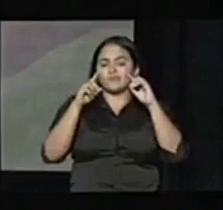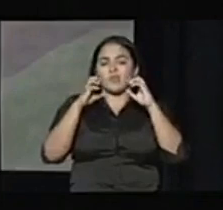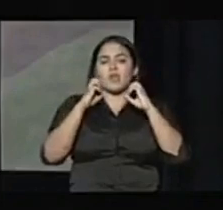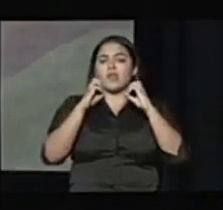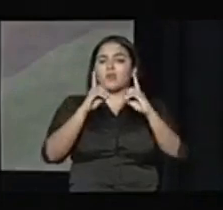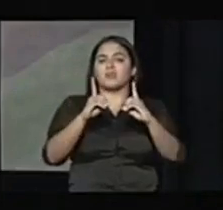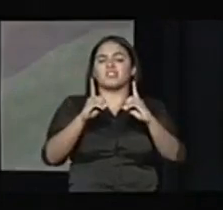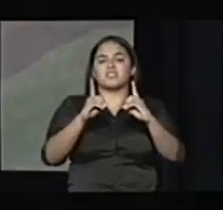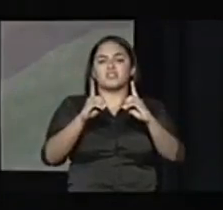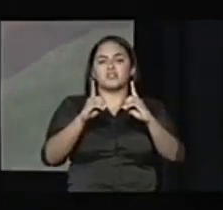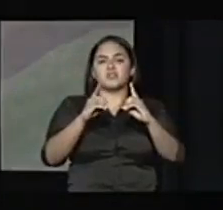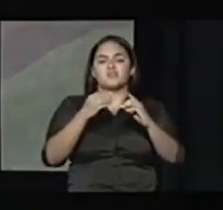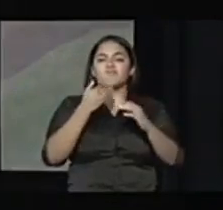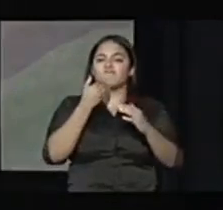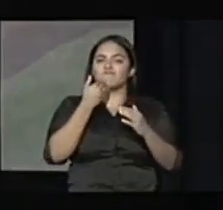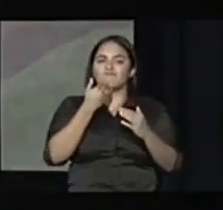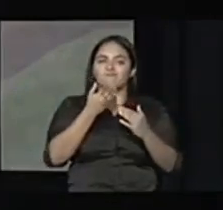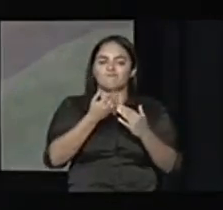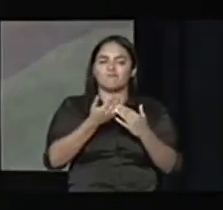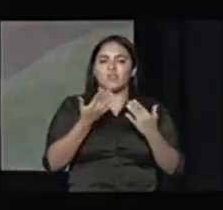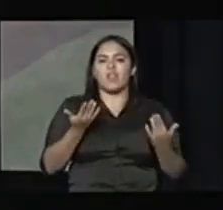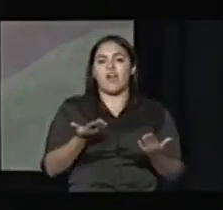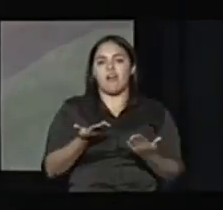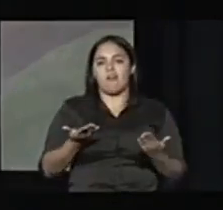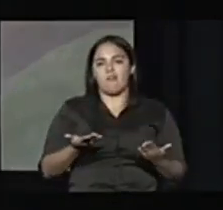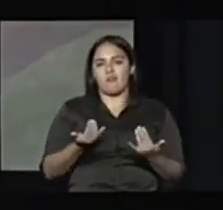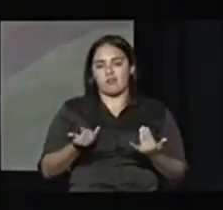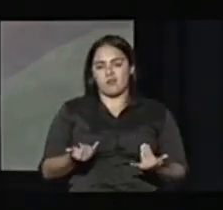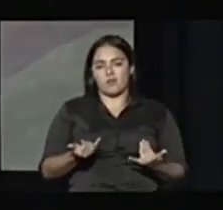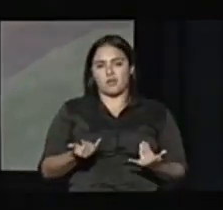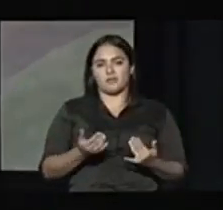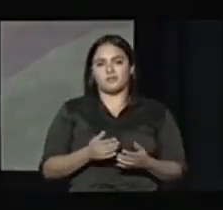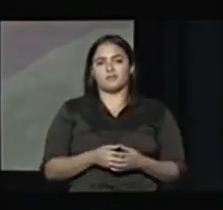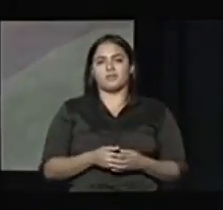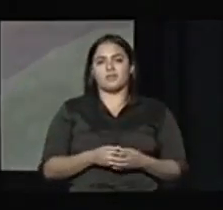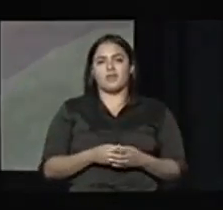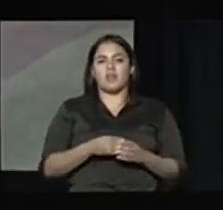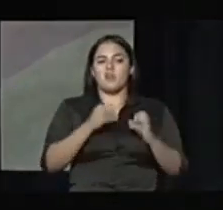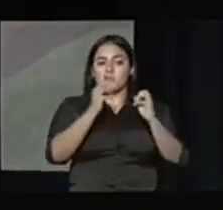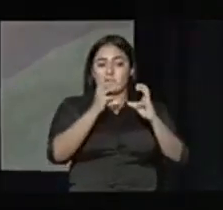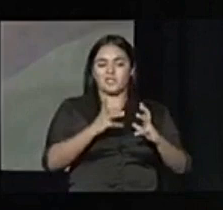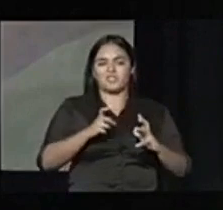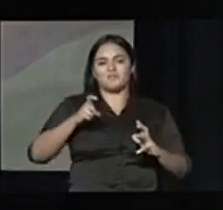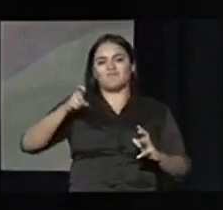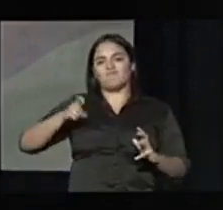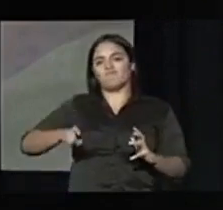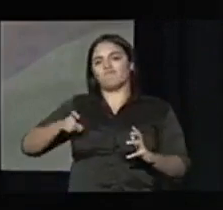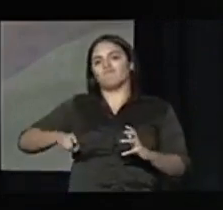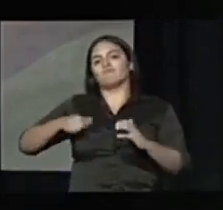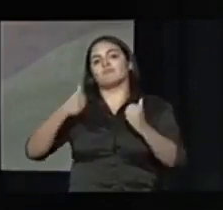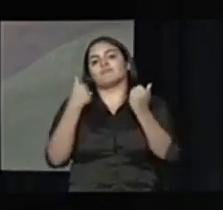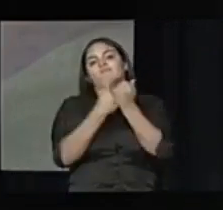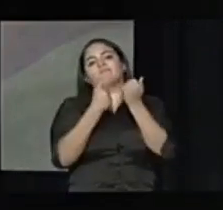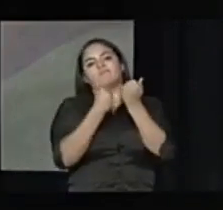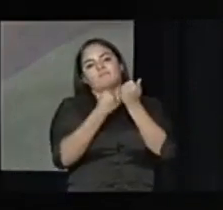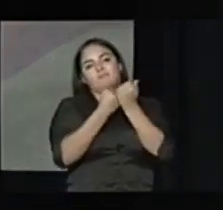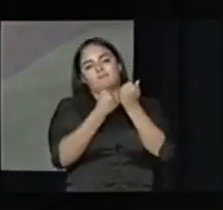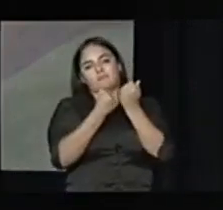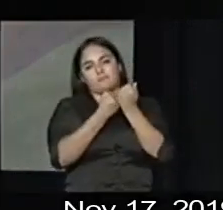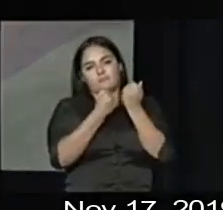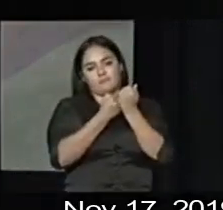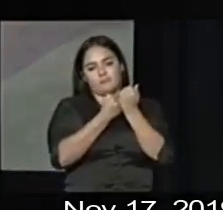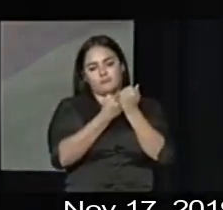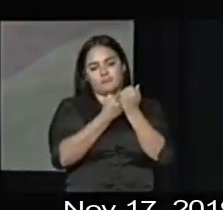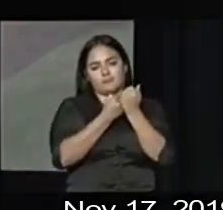excelencia en el presente nuestros educadores necesidad necesitan apoyo total y los